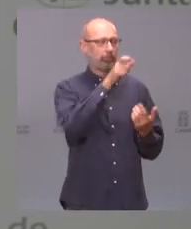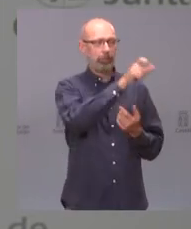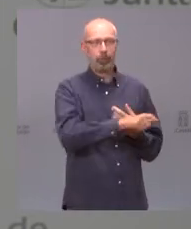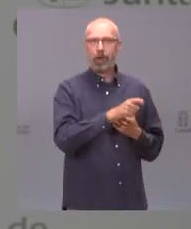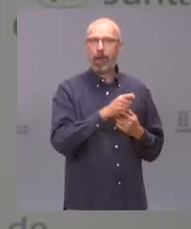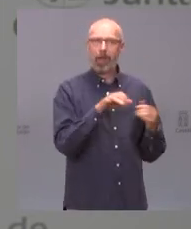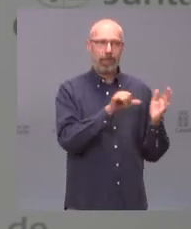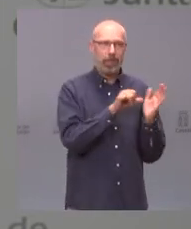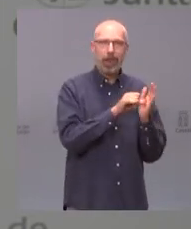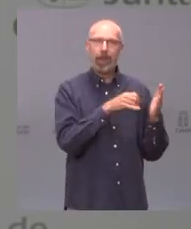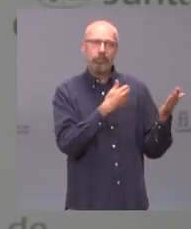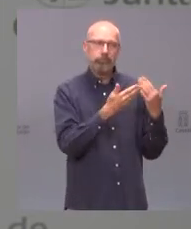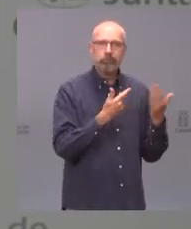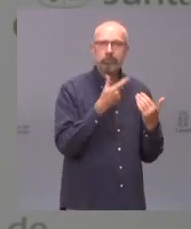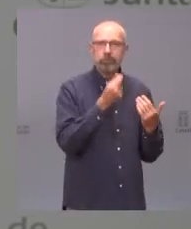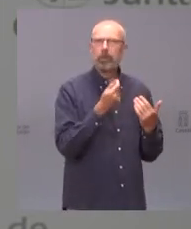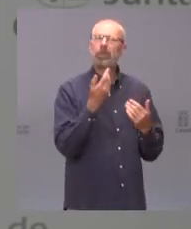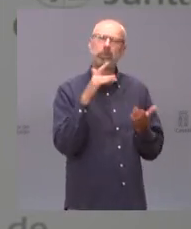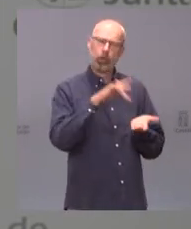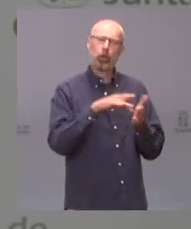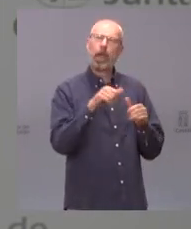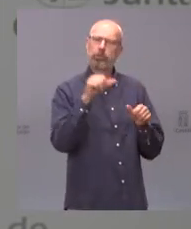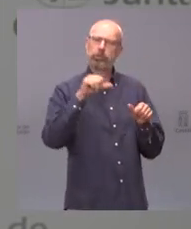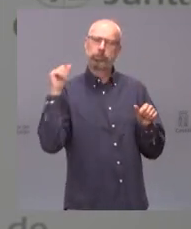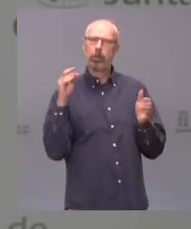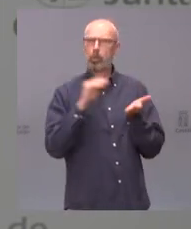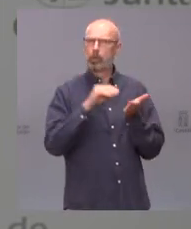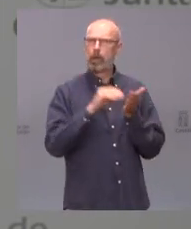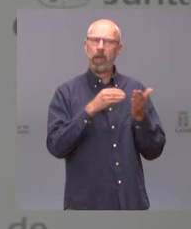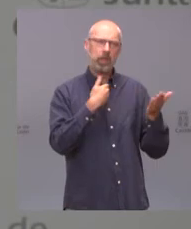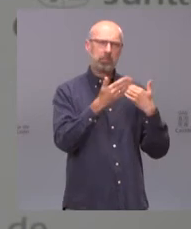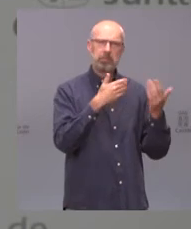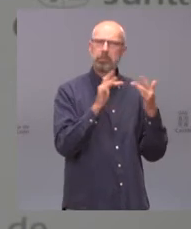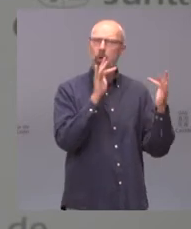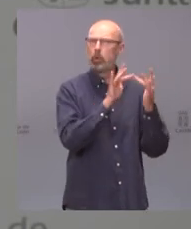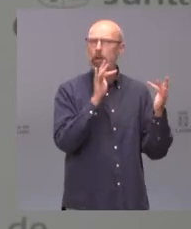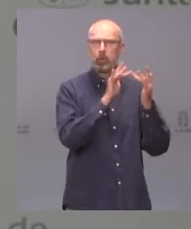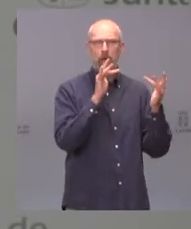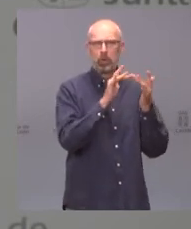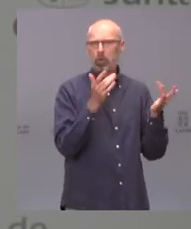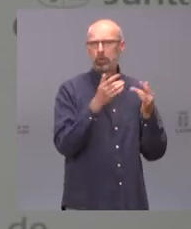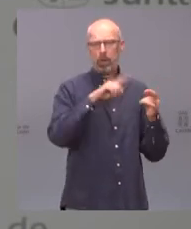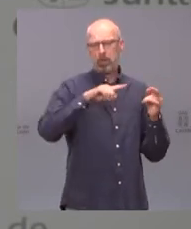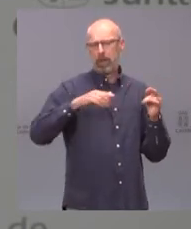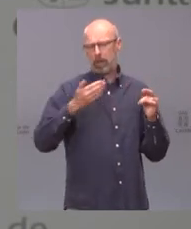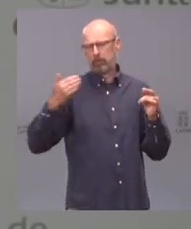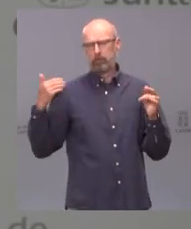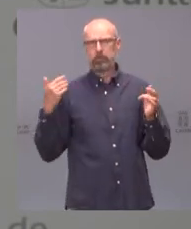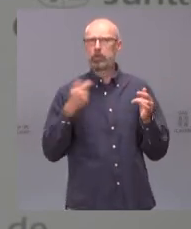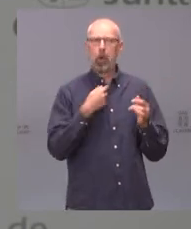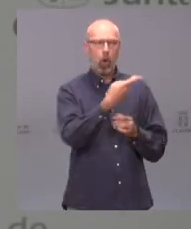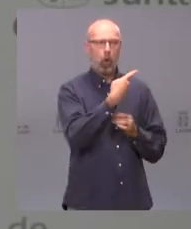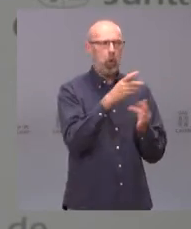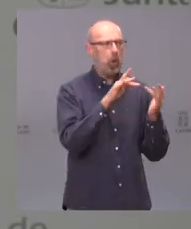nosotros pues hemos tenido ya muchas conversaciones y mucho contacto directo durante los últimos meses por tanto nuestra relación yo pues la